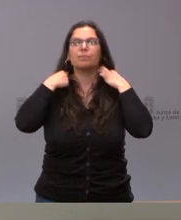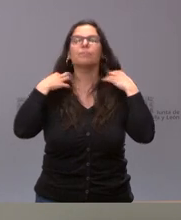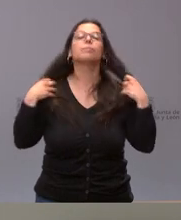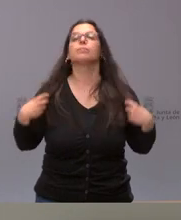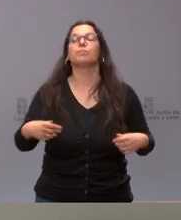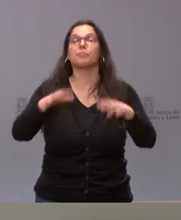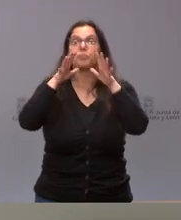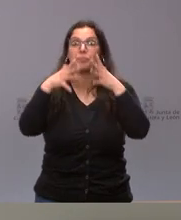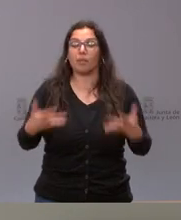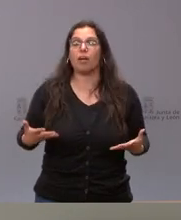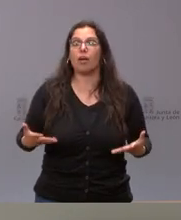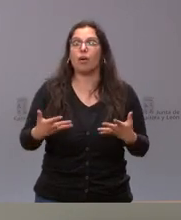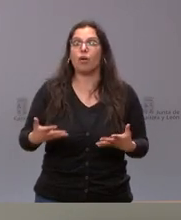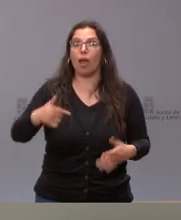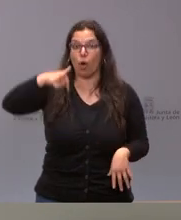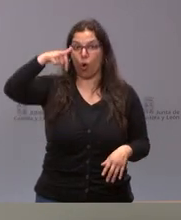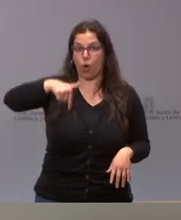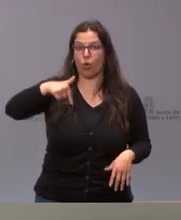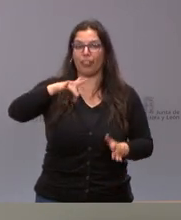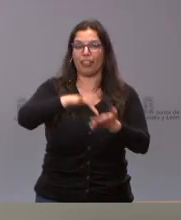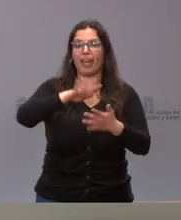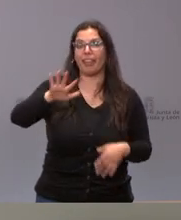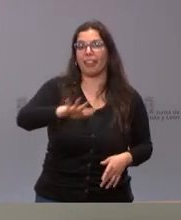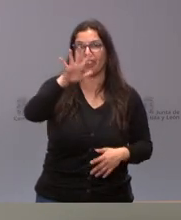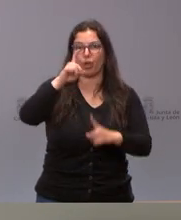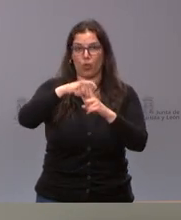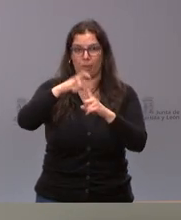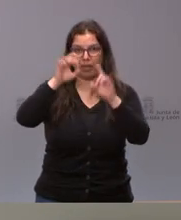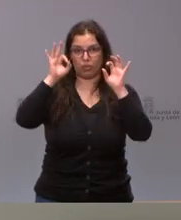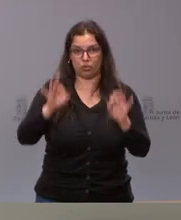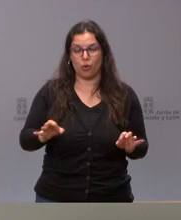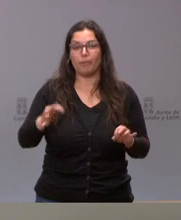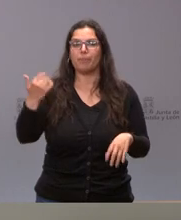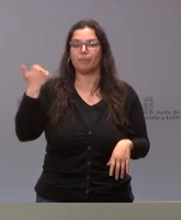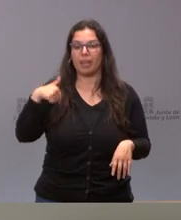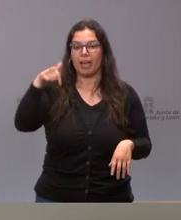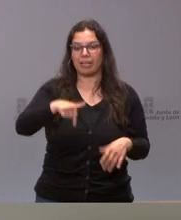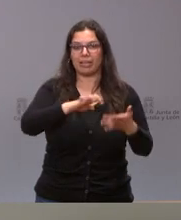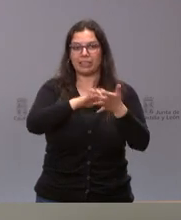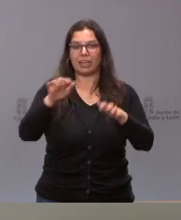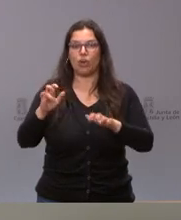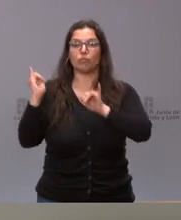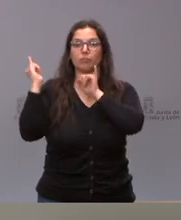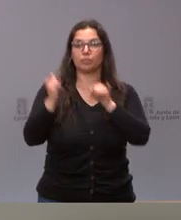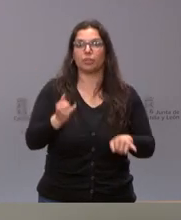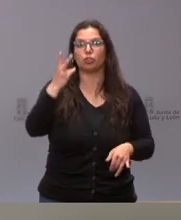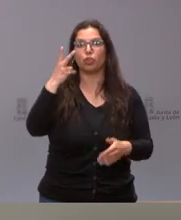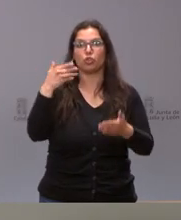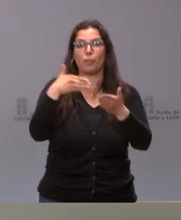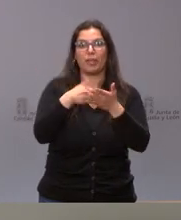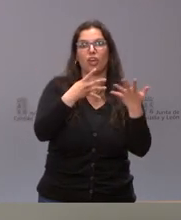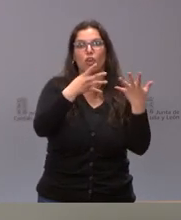Actualmente, estamos hablando de hoy, el 5 de mayo, ya tenemos en Castilla y León 2.900 personas